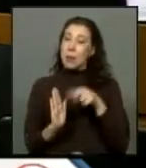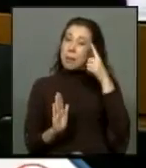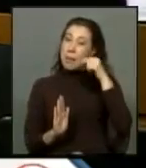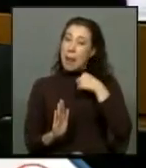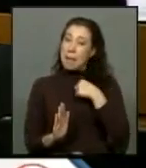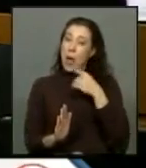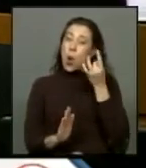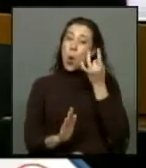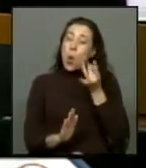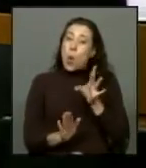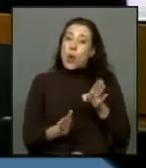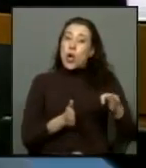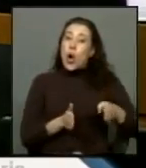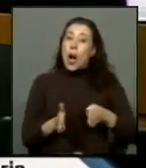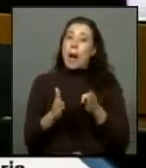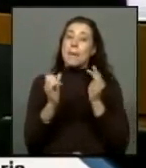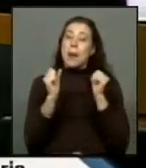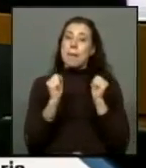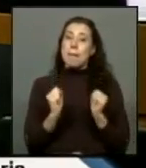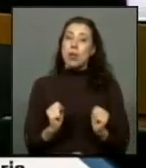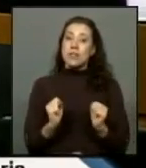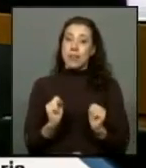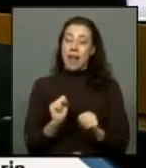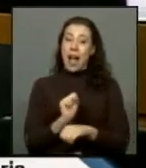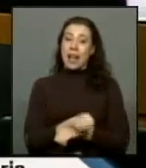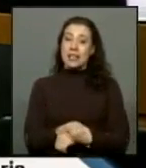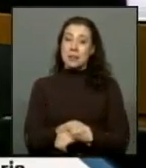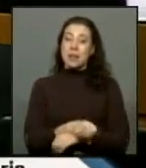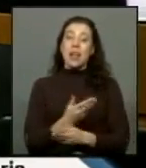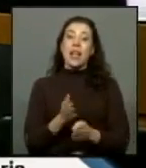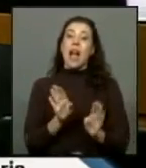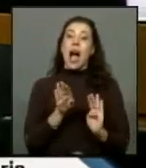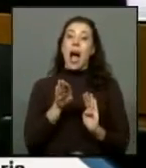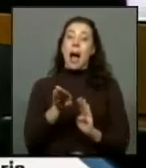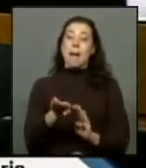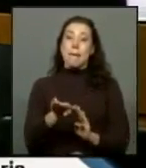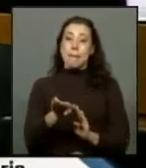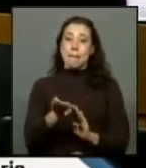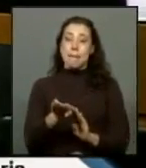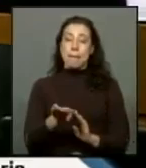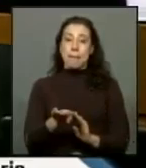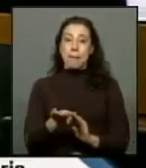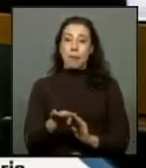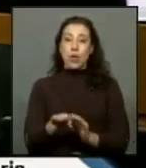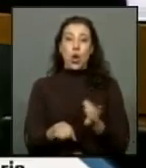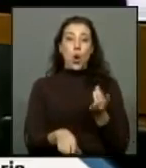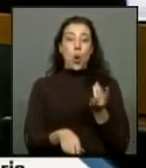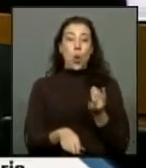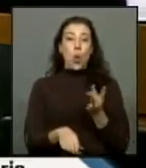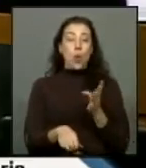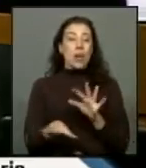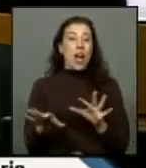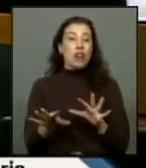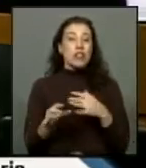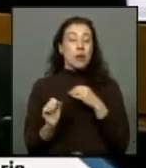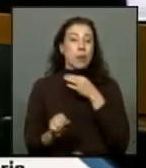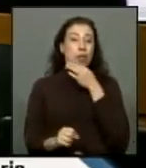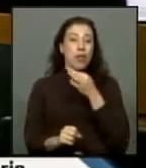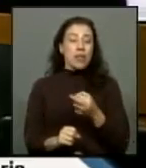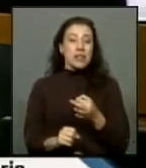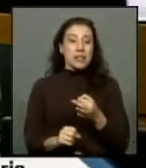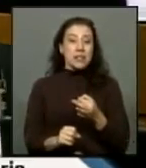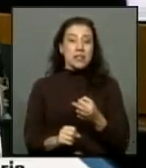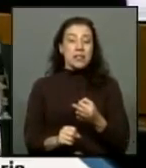el único camino posible y aceptable es el del apoyo y por el contrario los únicos reparos que puedo hacer son el